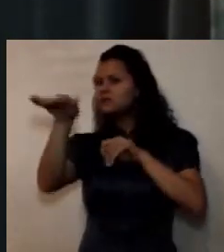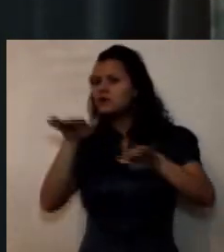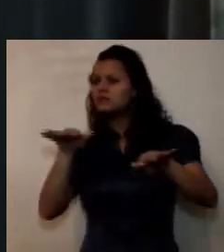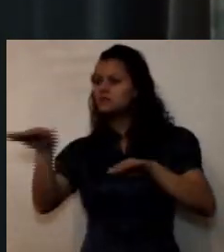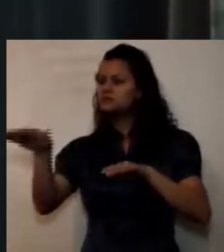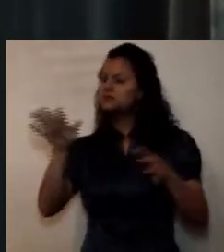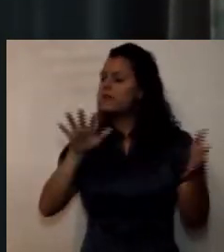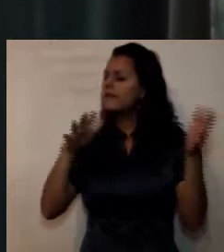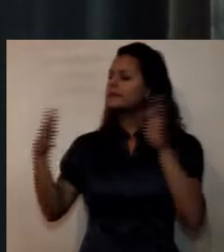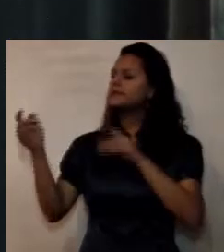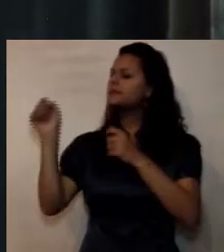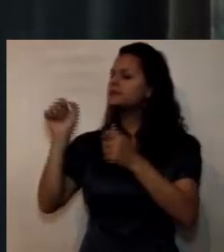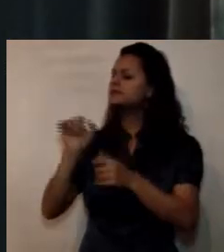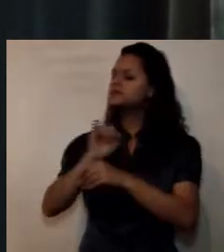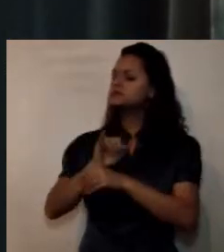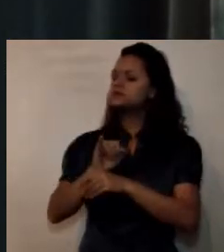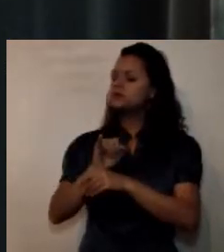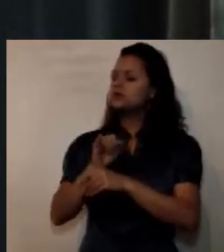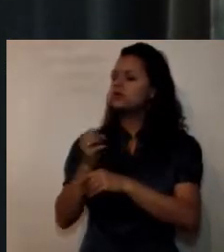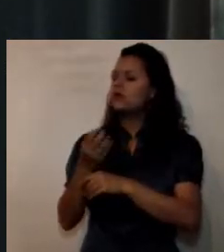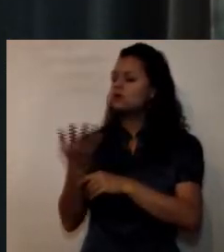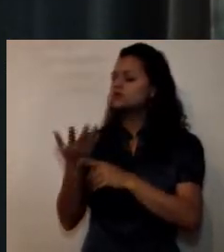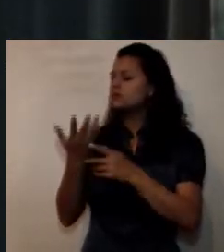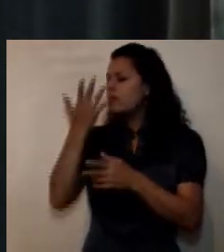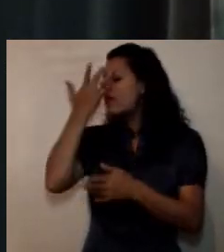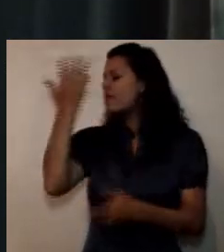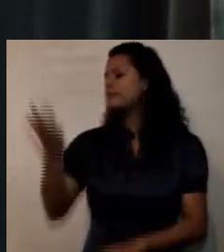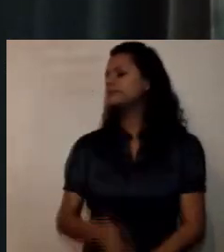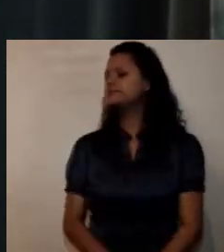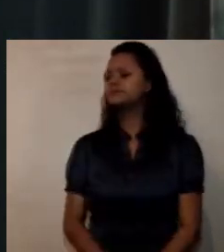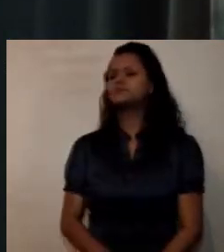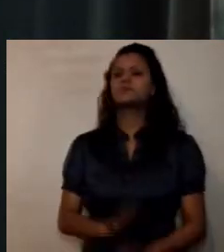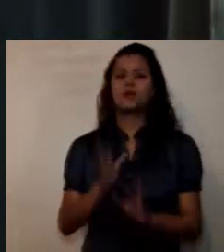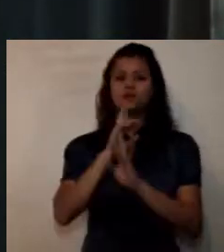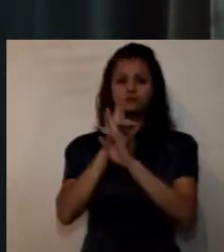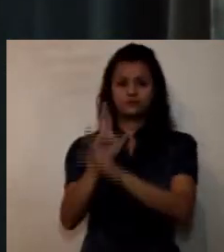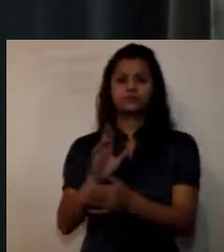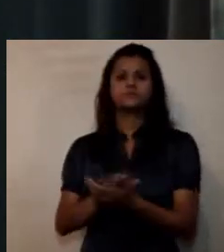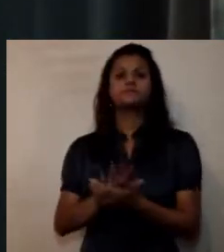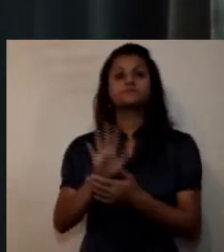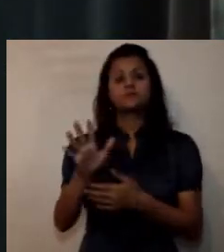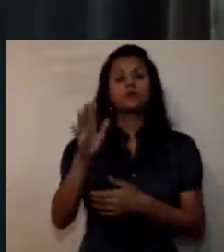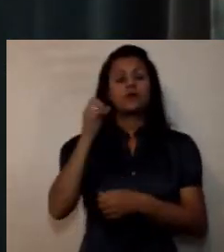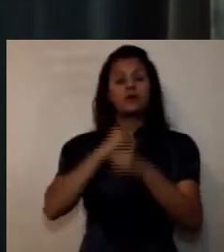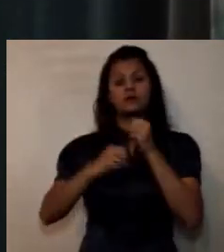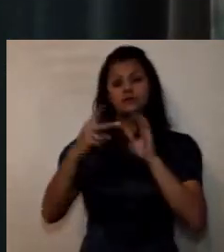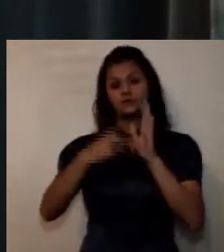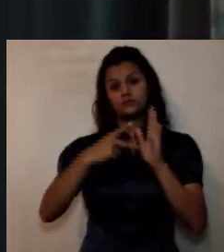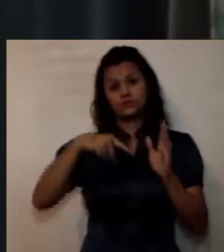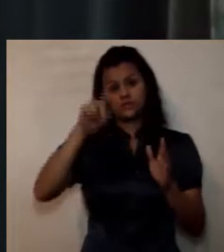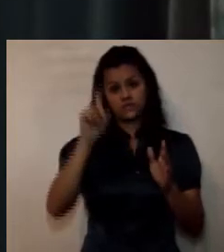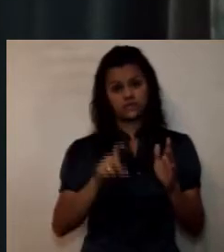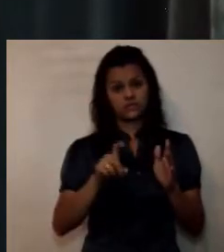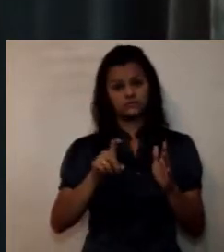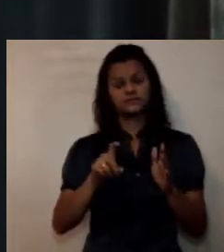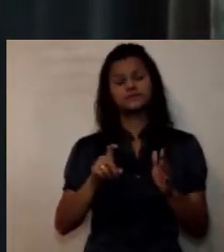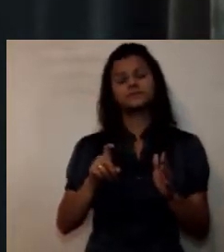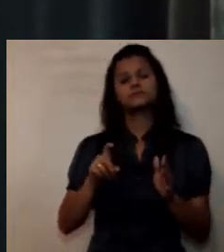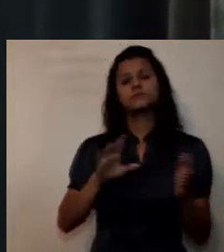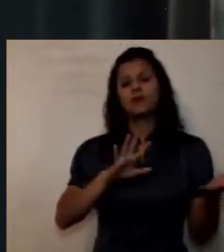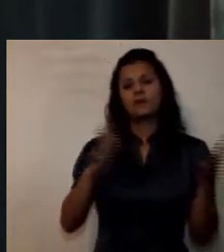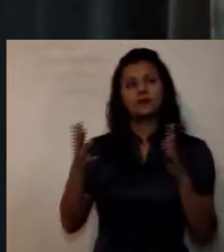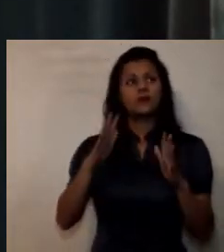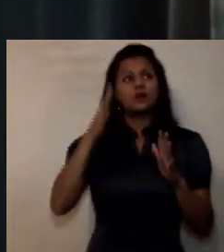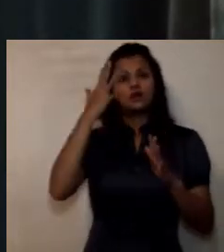institucional y por qué entonces la respuesta es la siguiente para la vigencia 2016 fueron apropiados un total